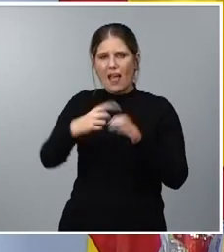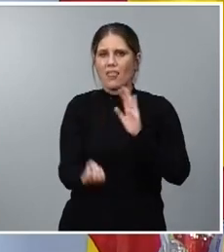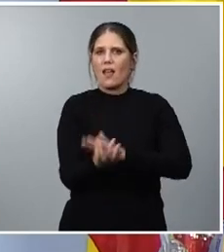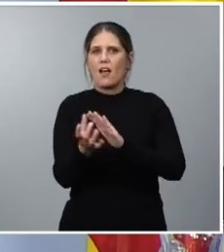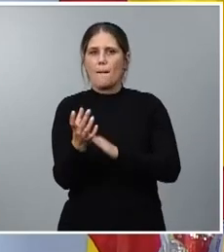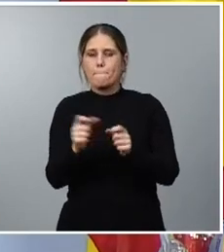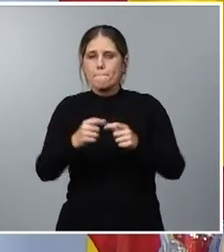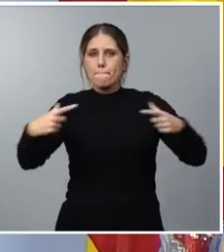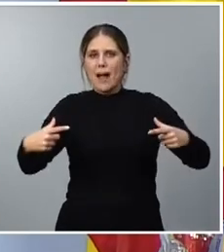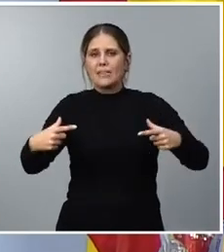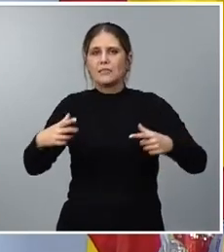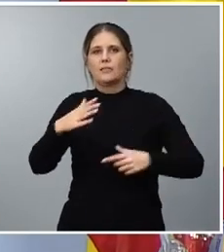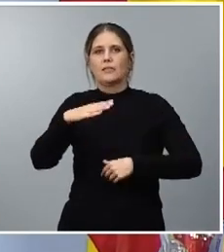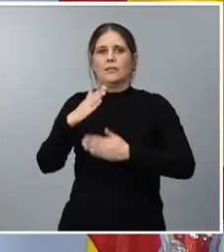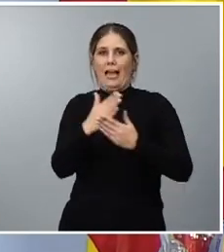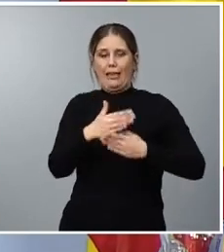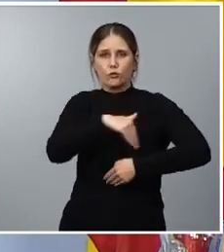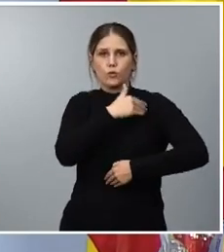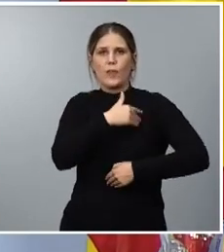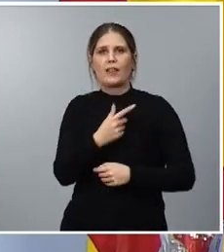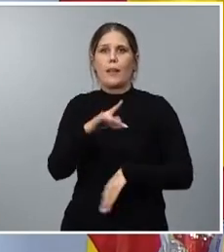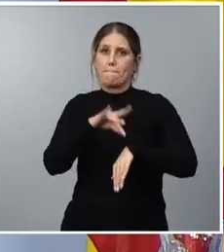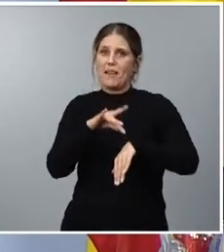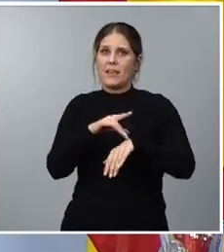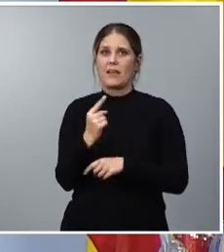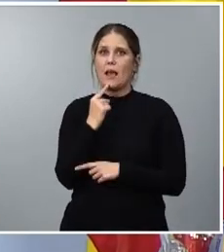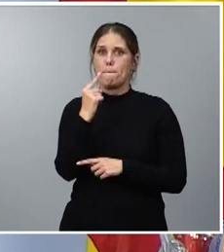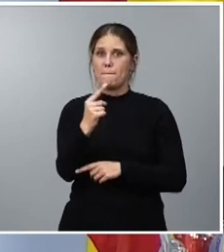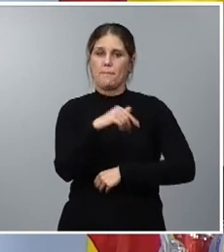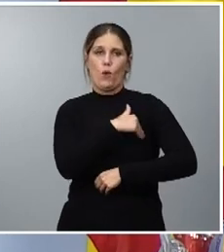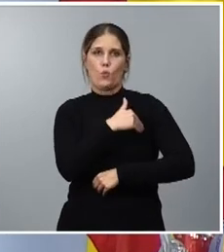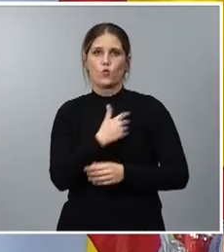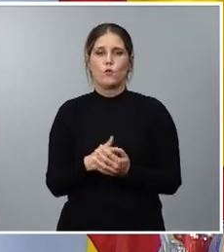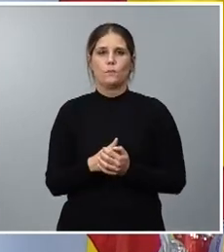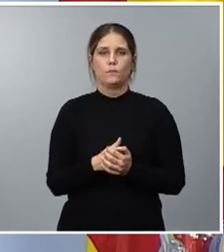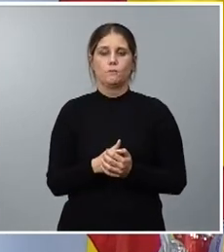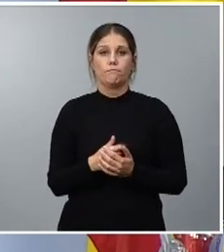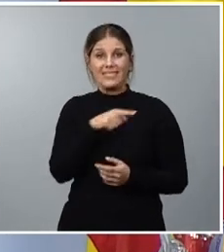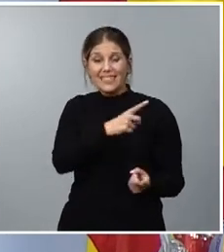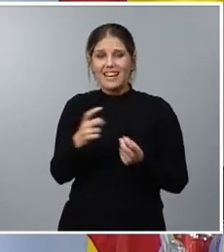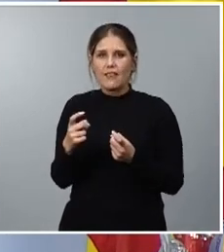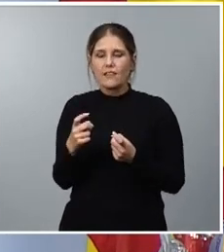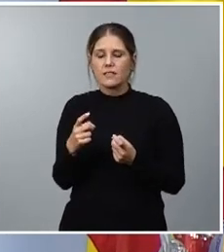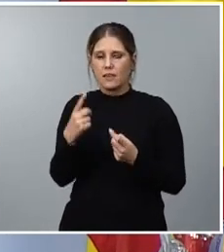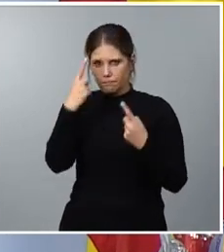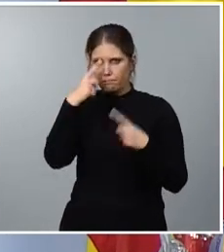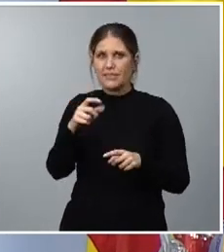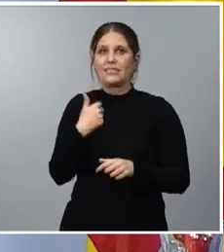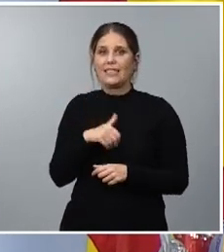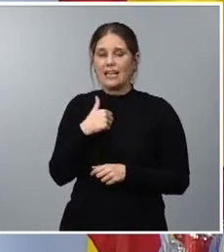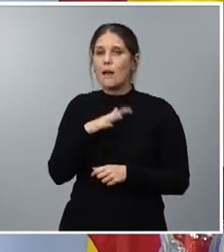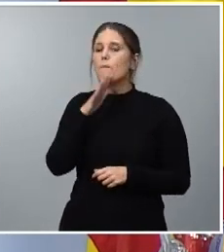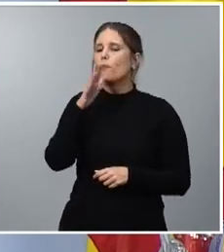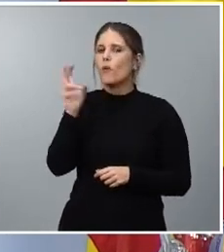estudiantes de medicina de primer año una necesidad que como saben viene derivada también de